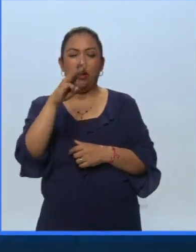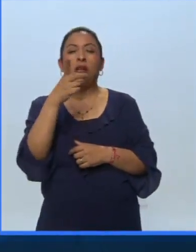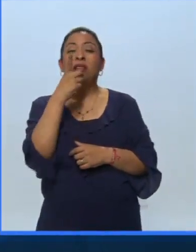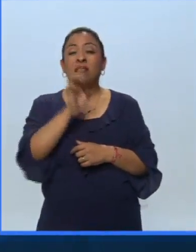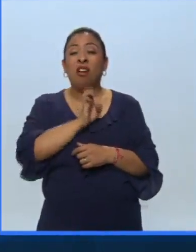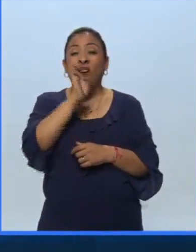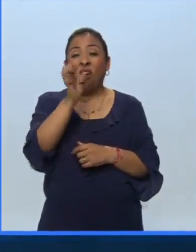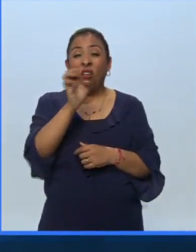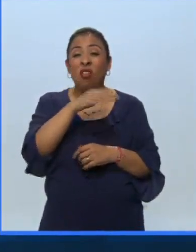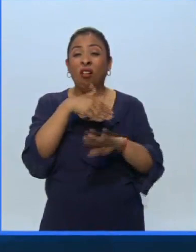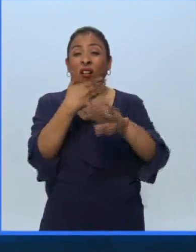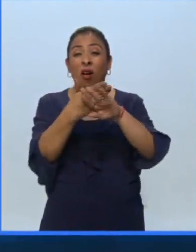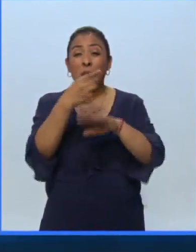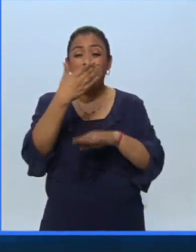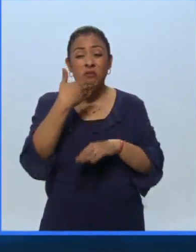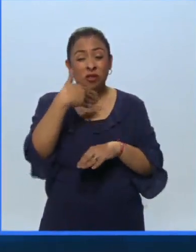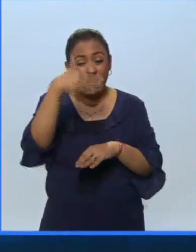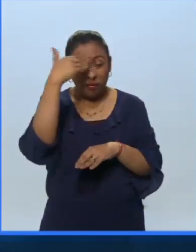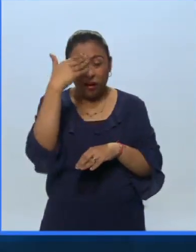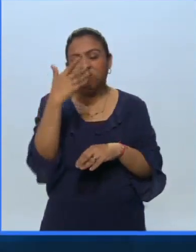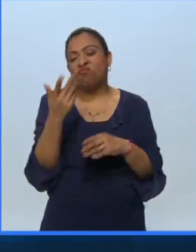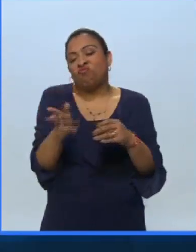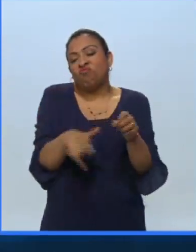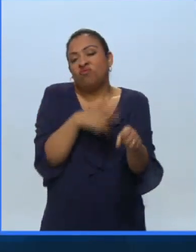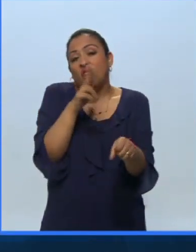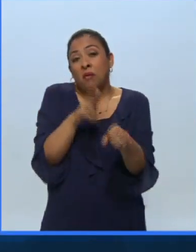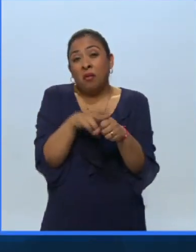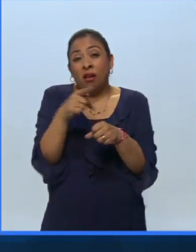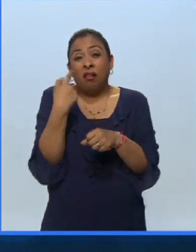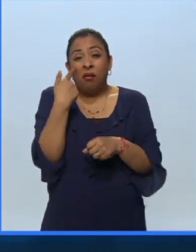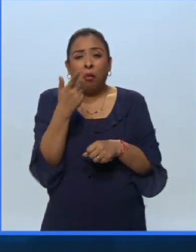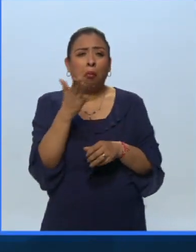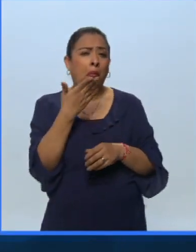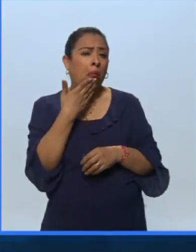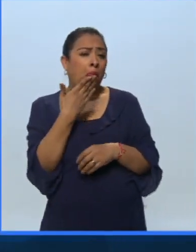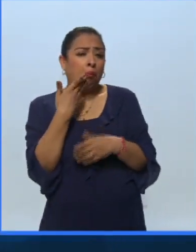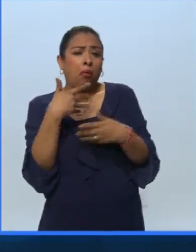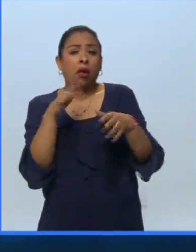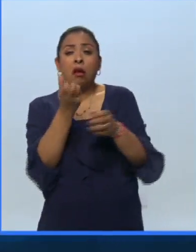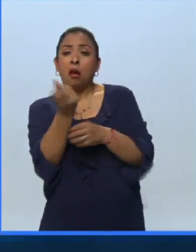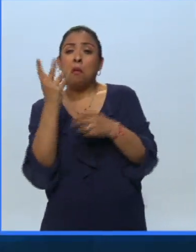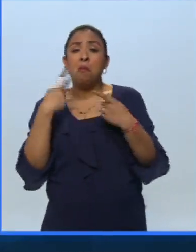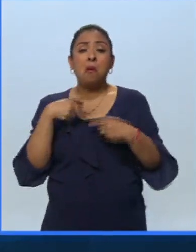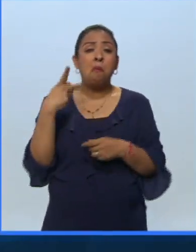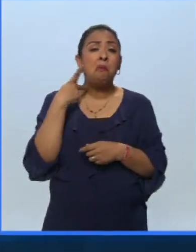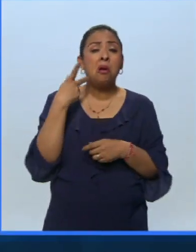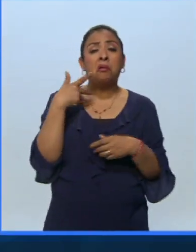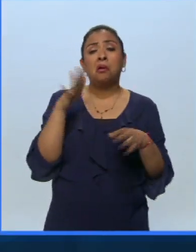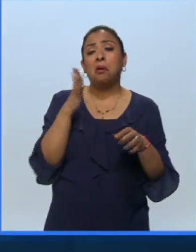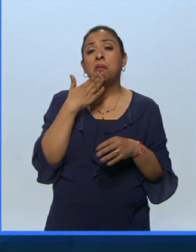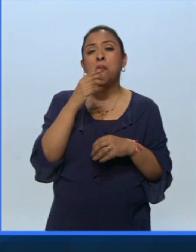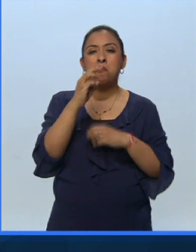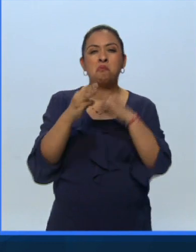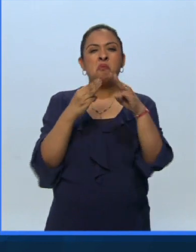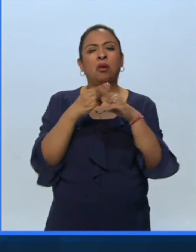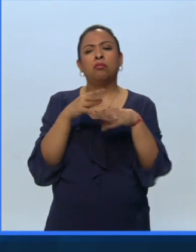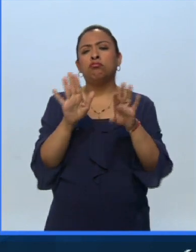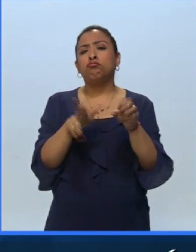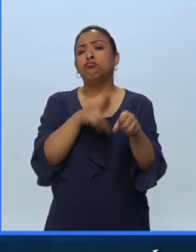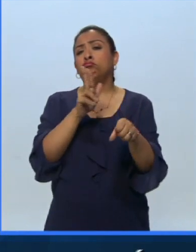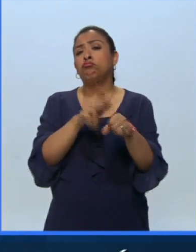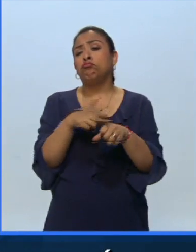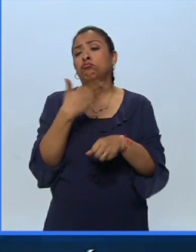se han vuelto tan comunes que la barbarie que se vive en Irmania ha sido vista con buenos ojos por algunos políticos en otras partes del mundo